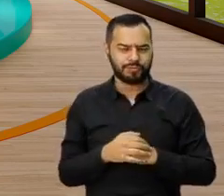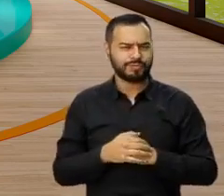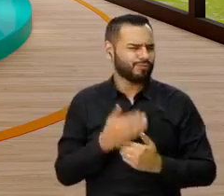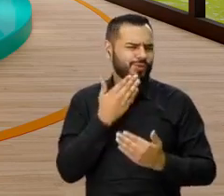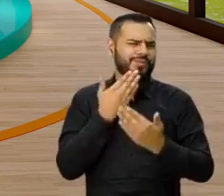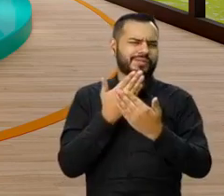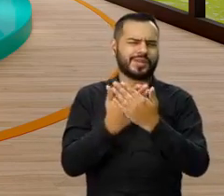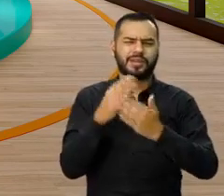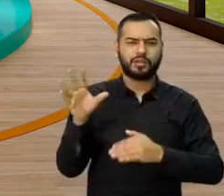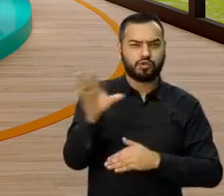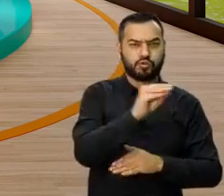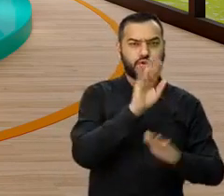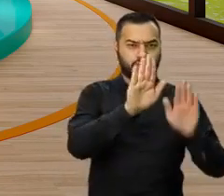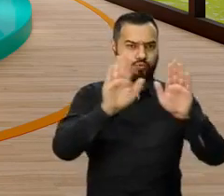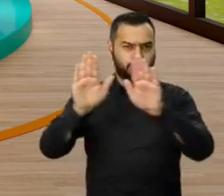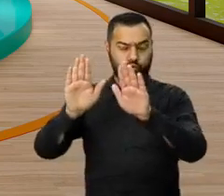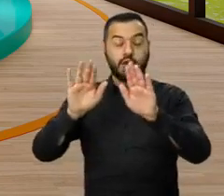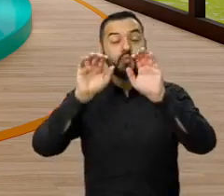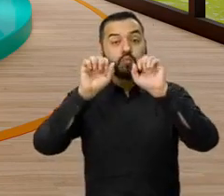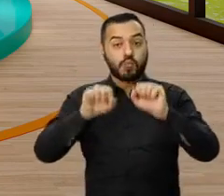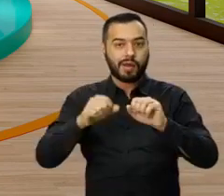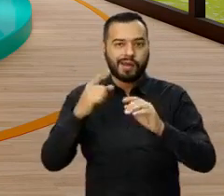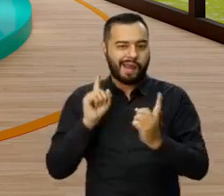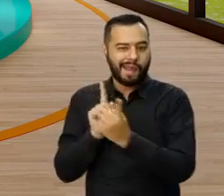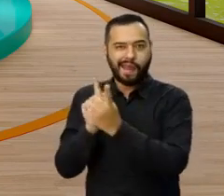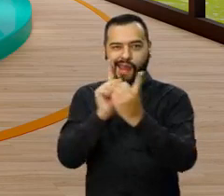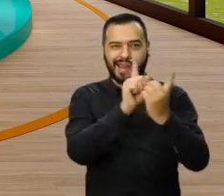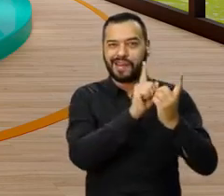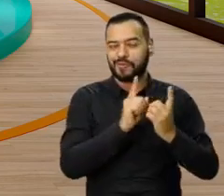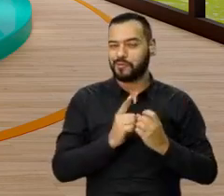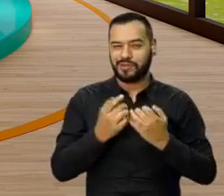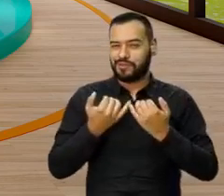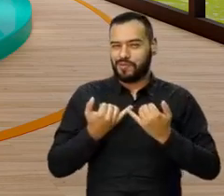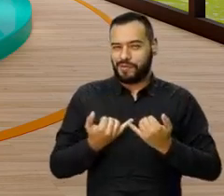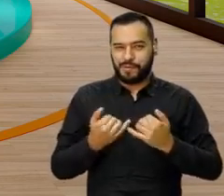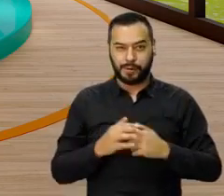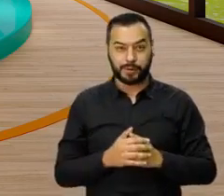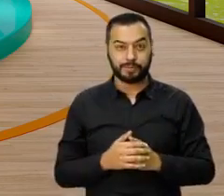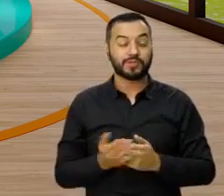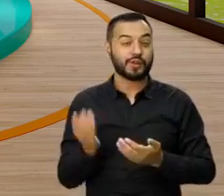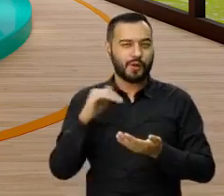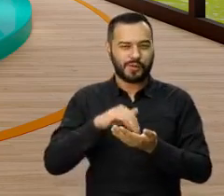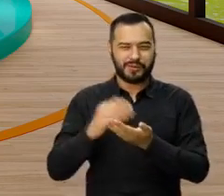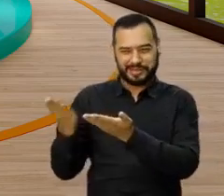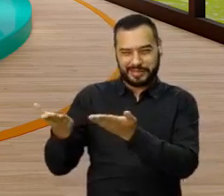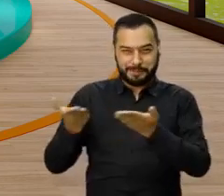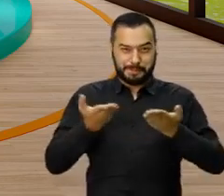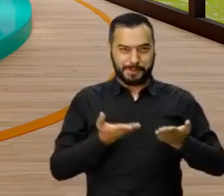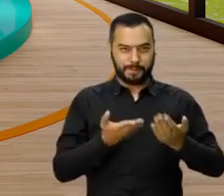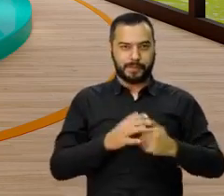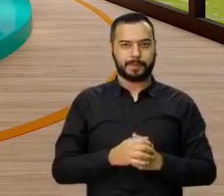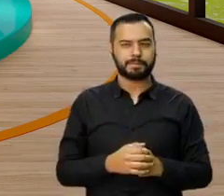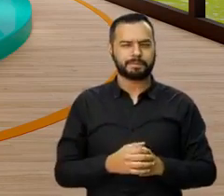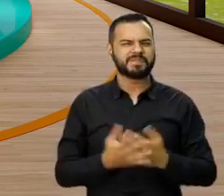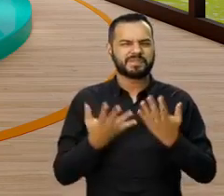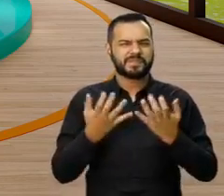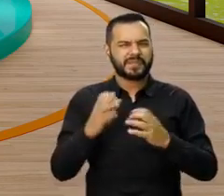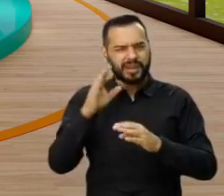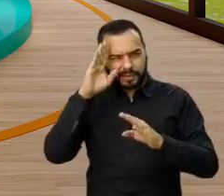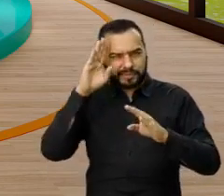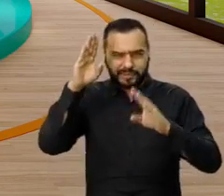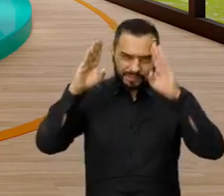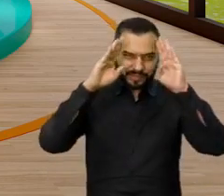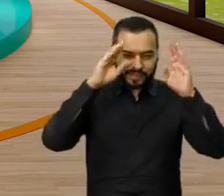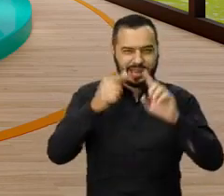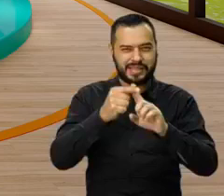gracias a todos ustedes por hacer posible este encuentro y una vez más, bienvenidos. Quiero dar un saludo muy